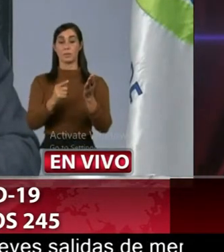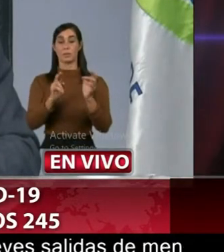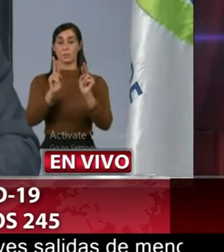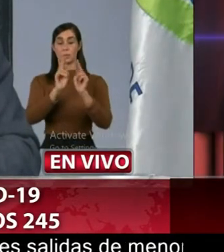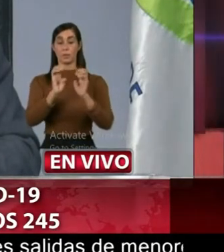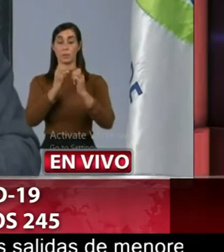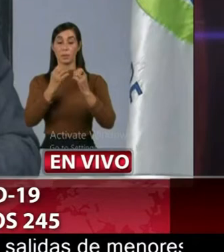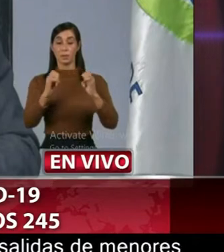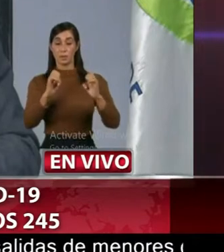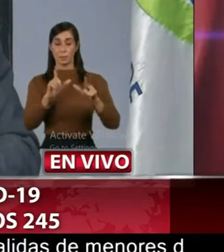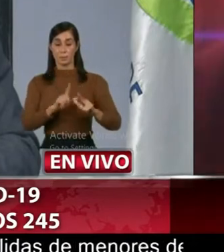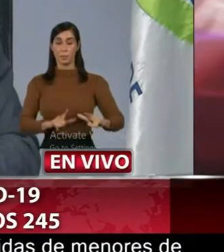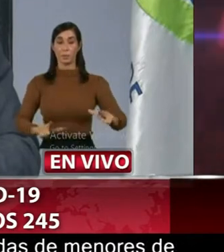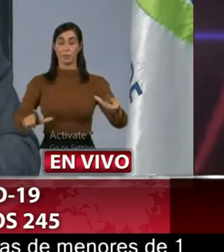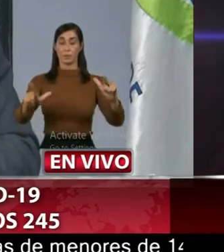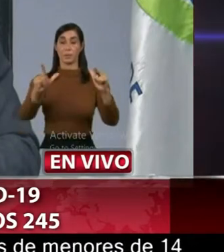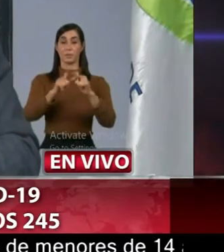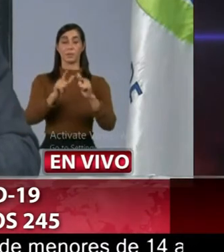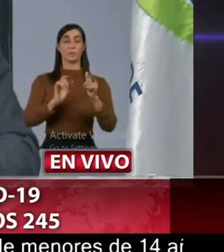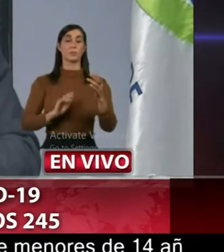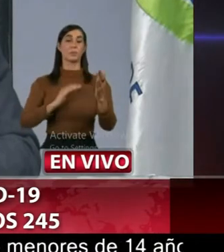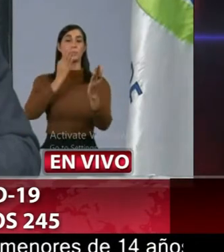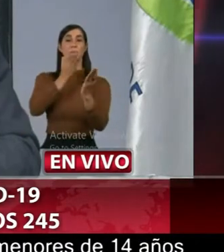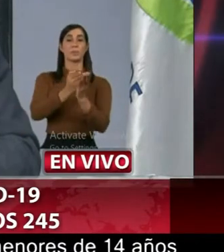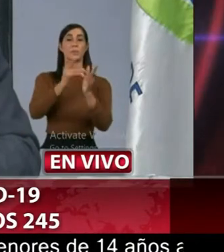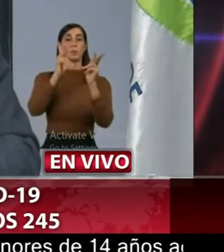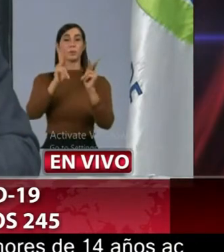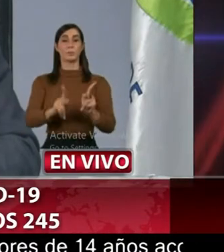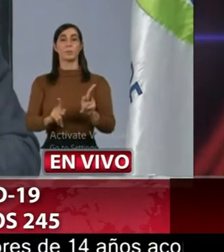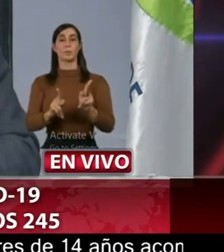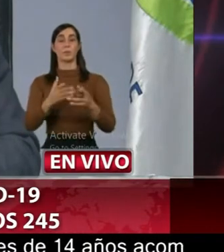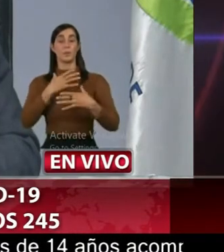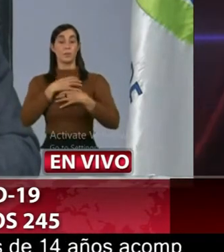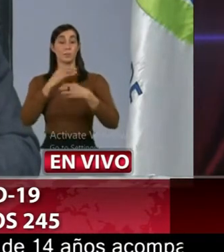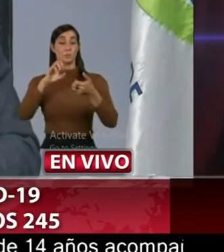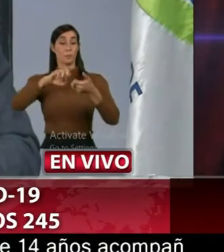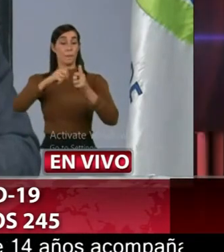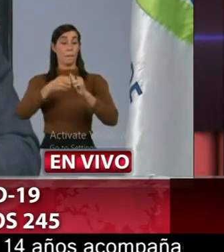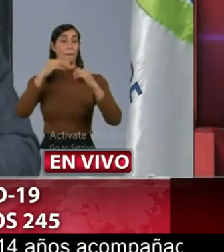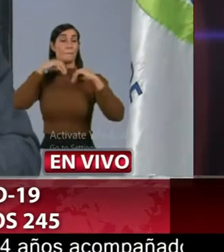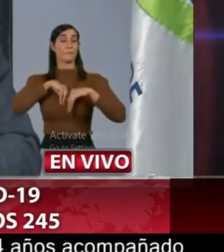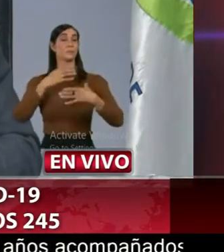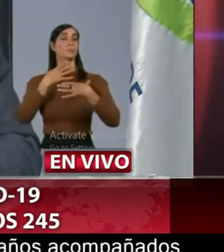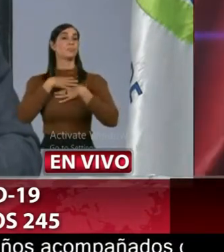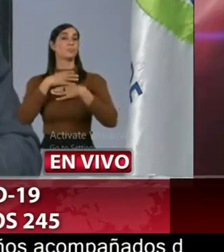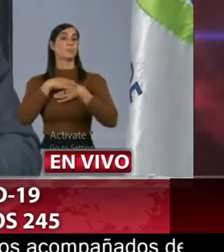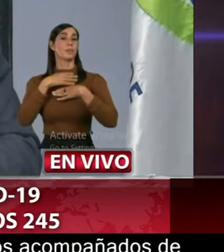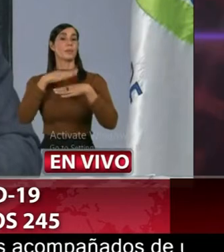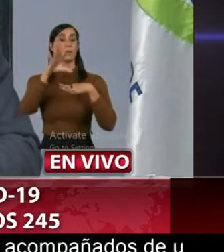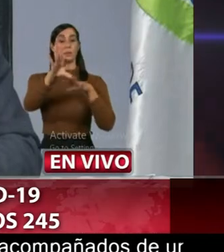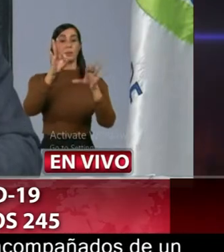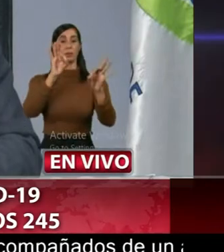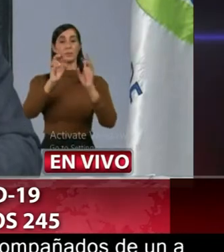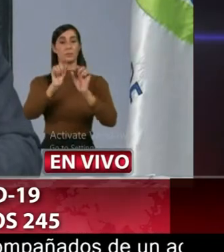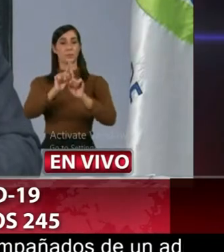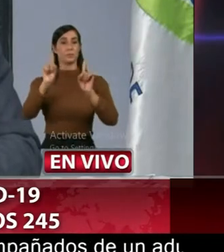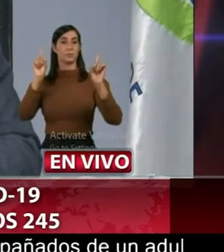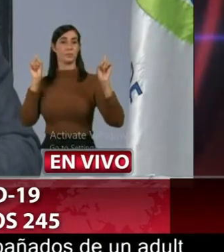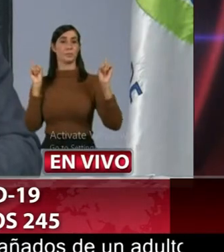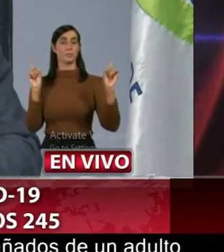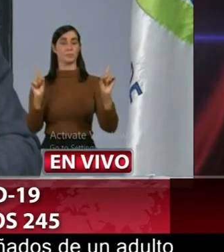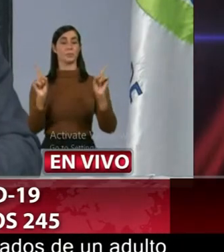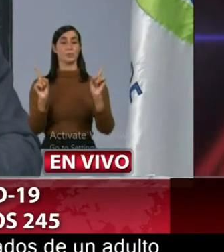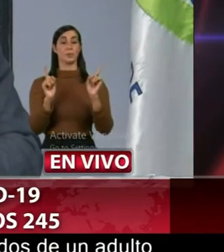triaje del lugar de las personas con síndrome respiratorio y distinguirlos de aquellos que